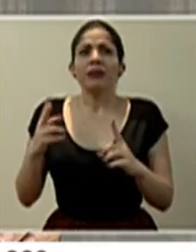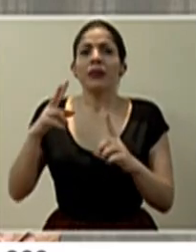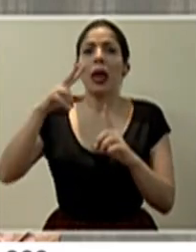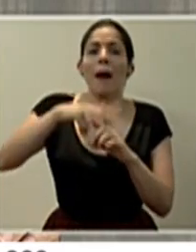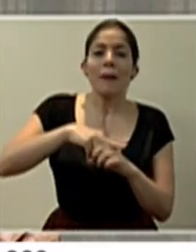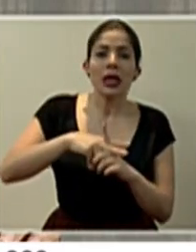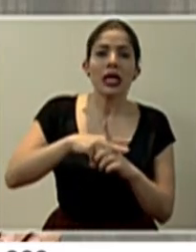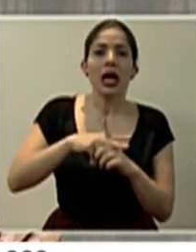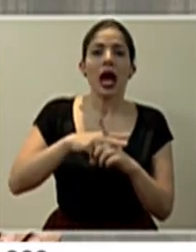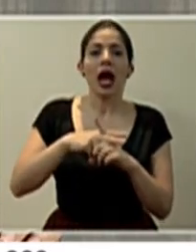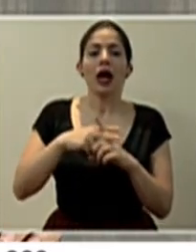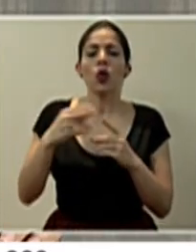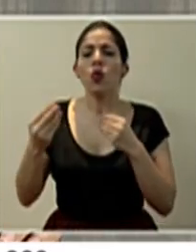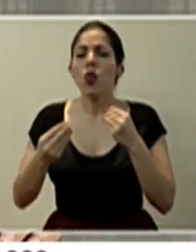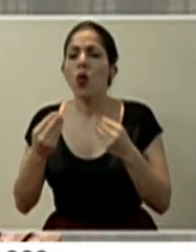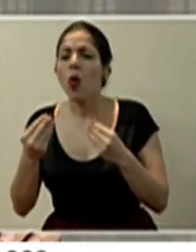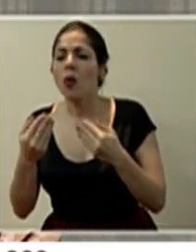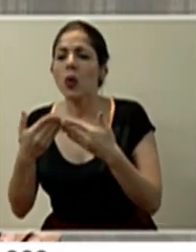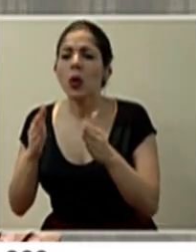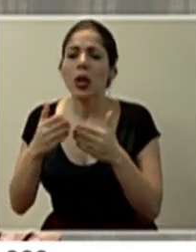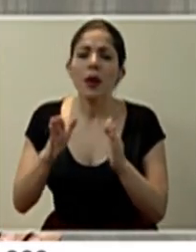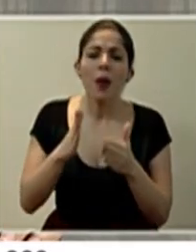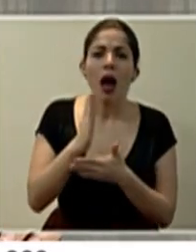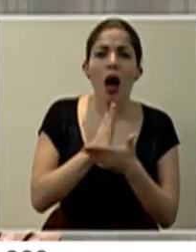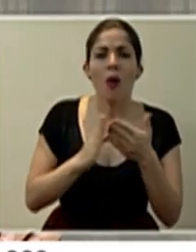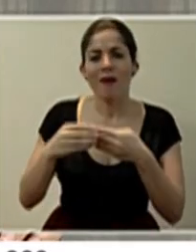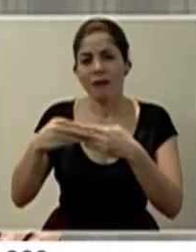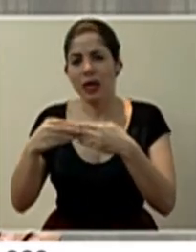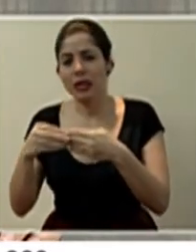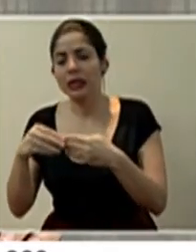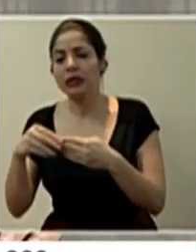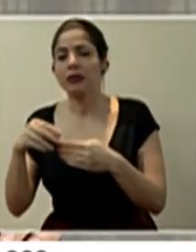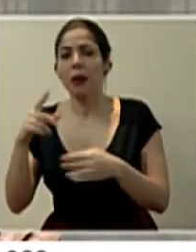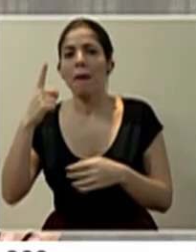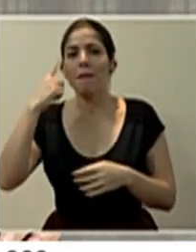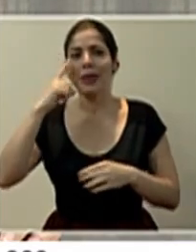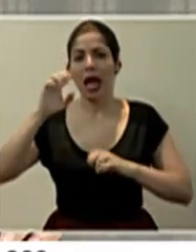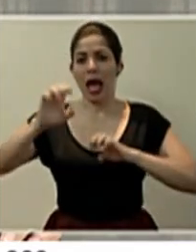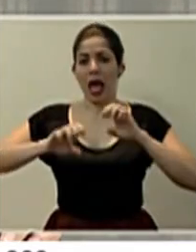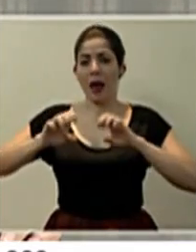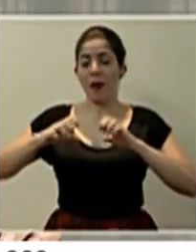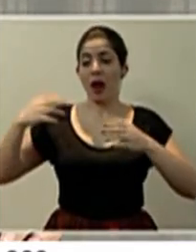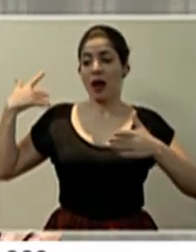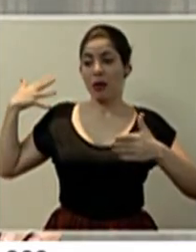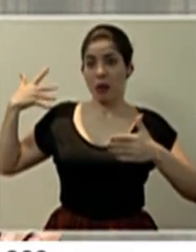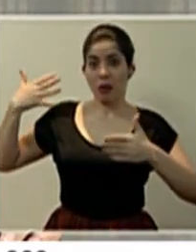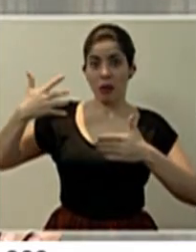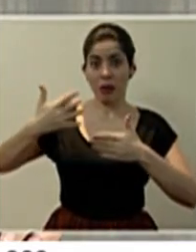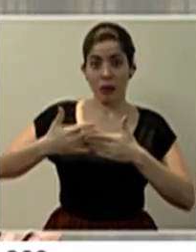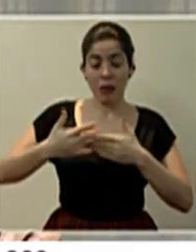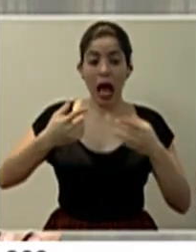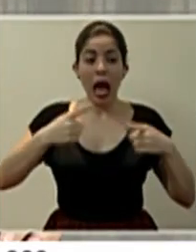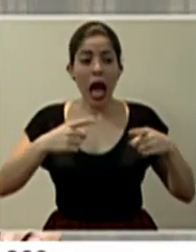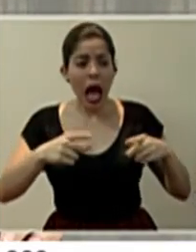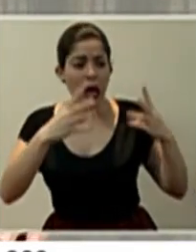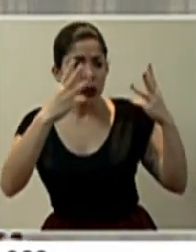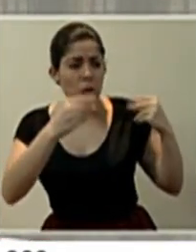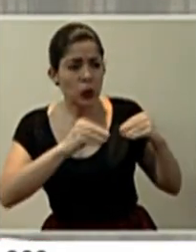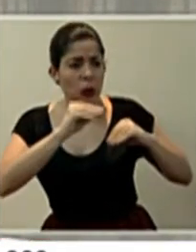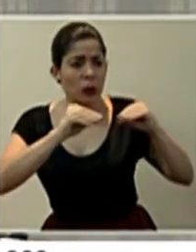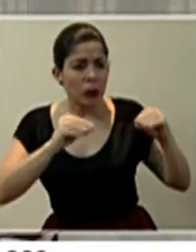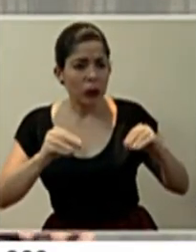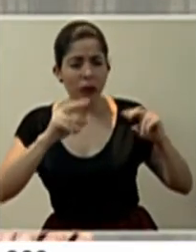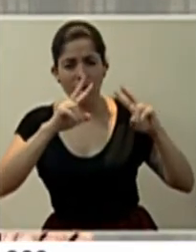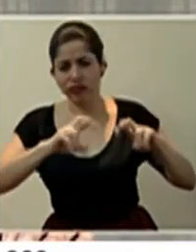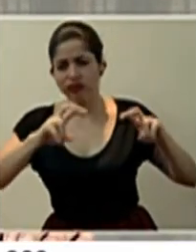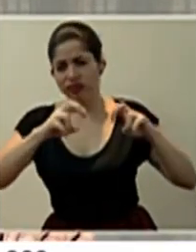liberación de medidas para valorar, de acuerdo a los avances de los casos, contagios y una